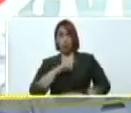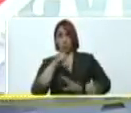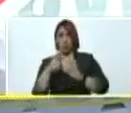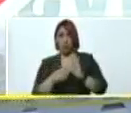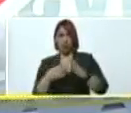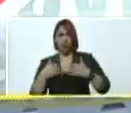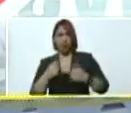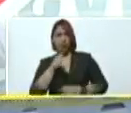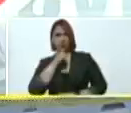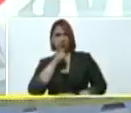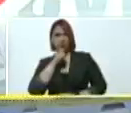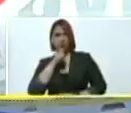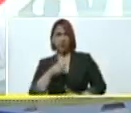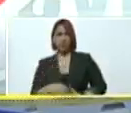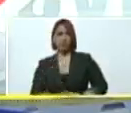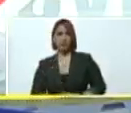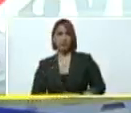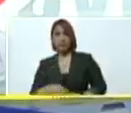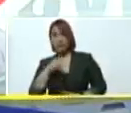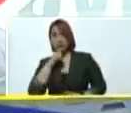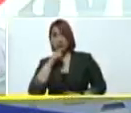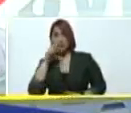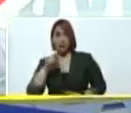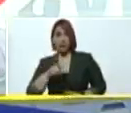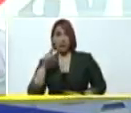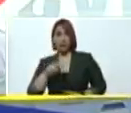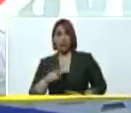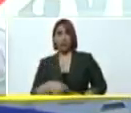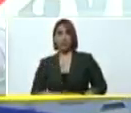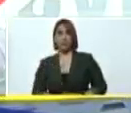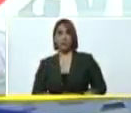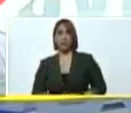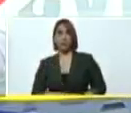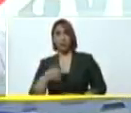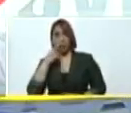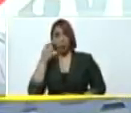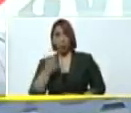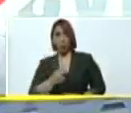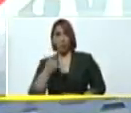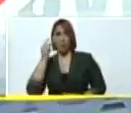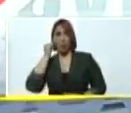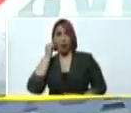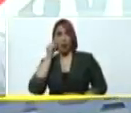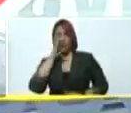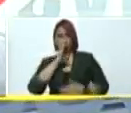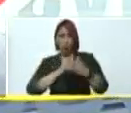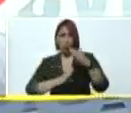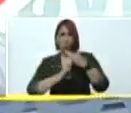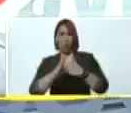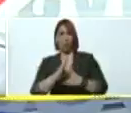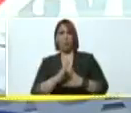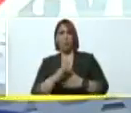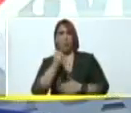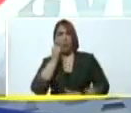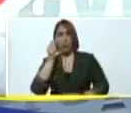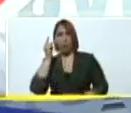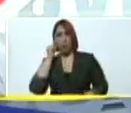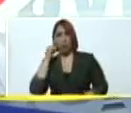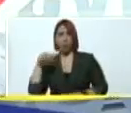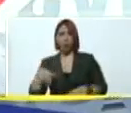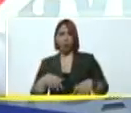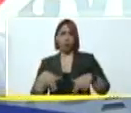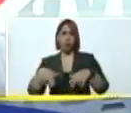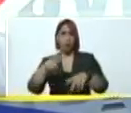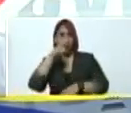salud de quién? de quien la necesita del hombre y la mujer noble del hombre y la mujer de a pie del